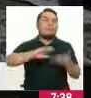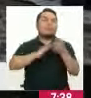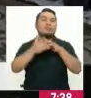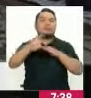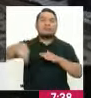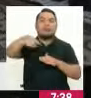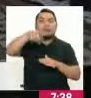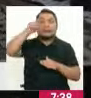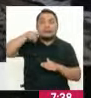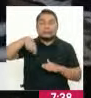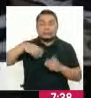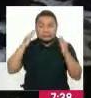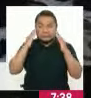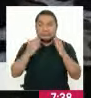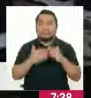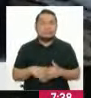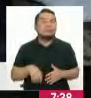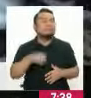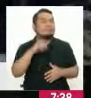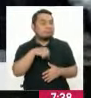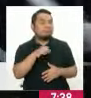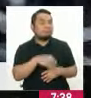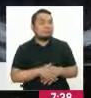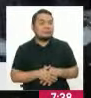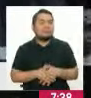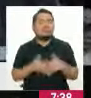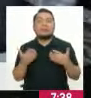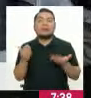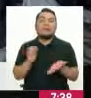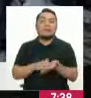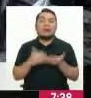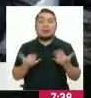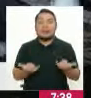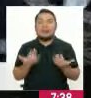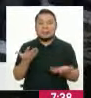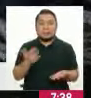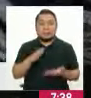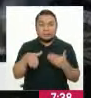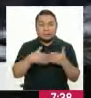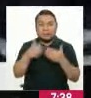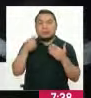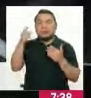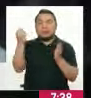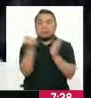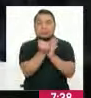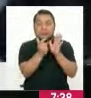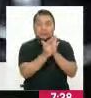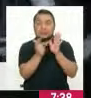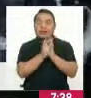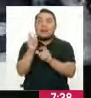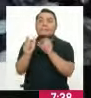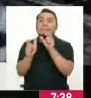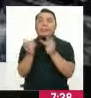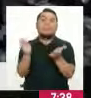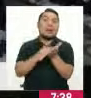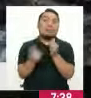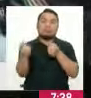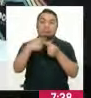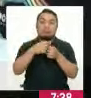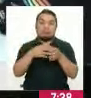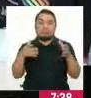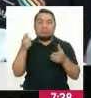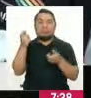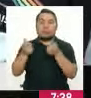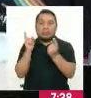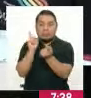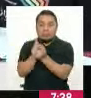nos necesita. Sí, es correcto tu apreciación, Julio. Y más aún, con la dación de este decreto, nos va a permitir un